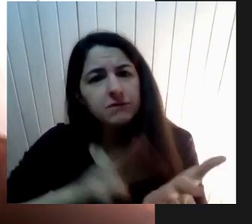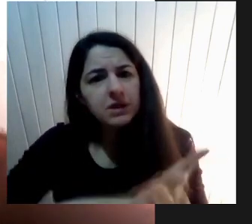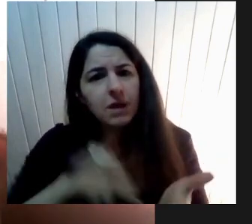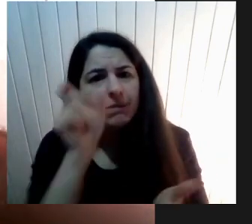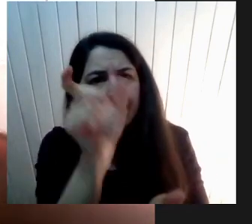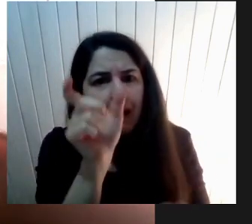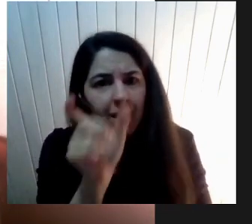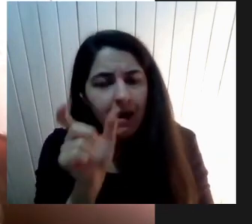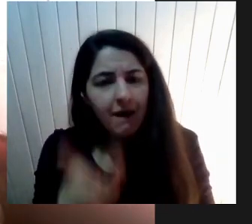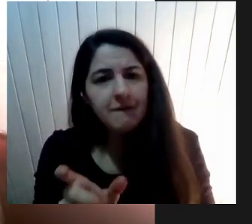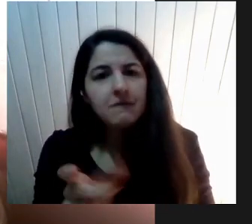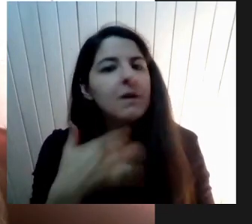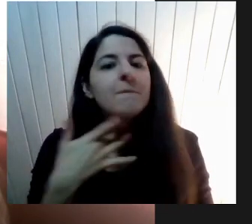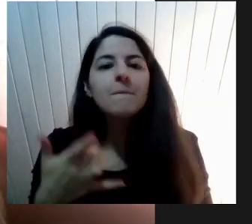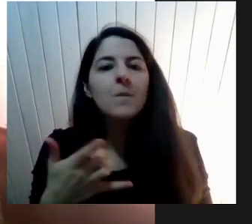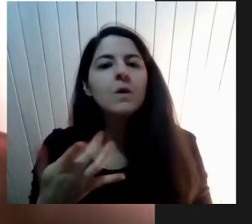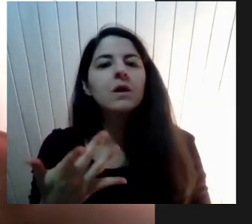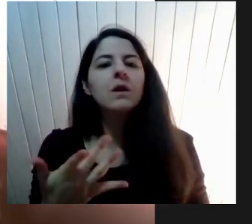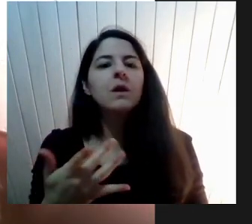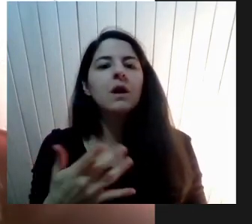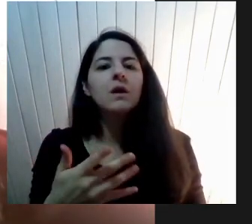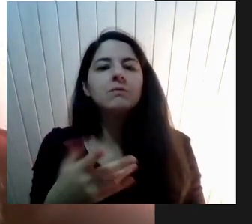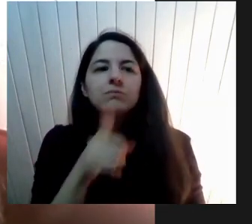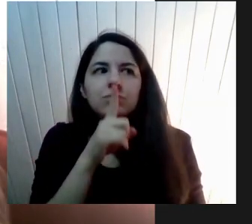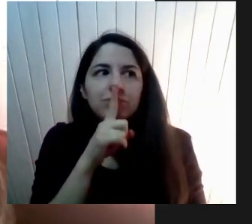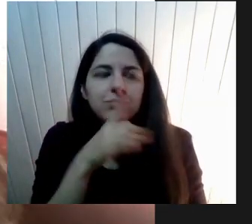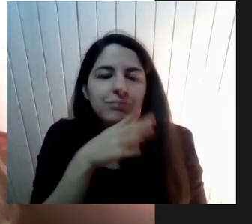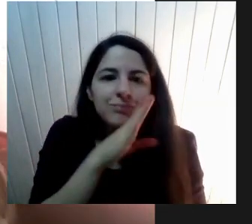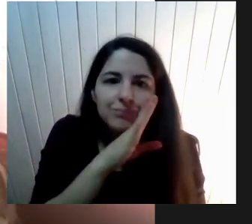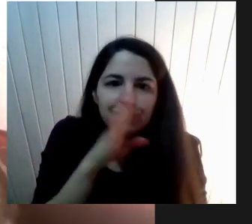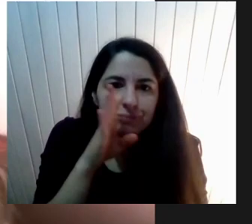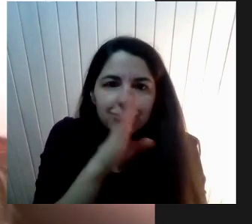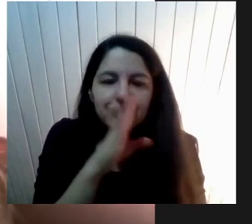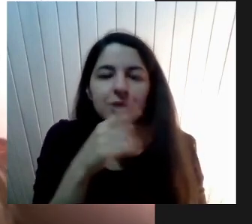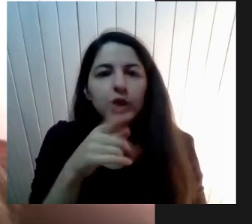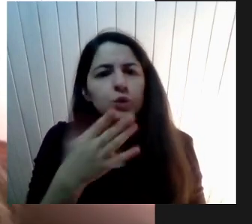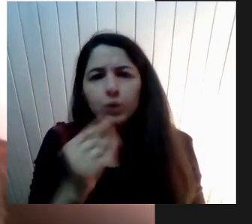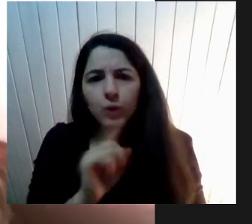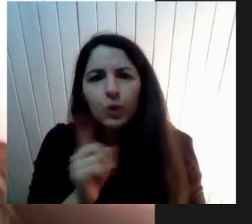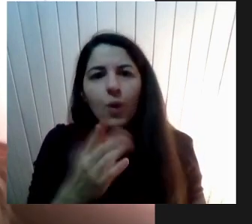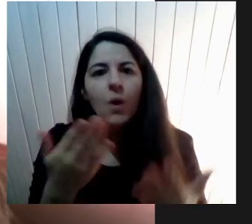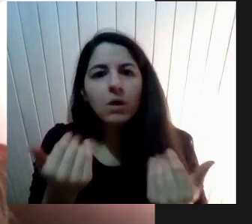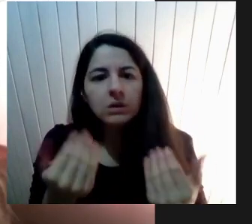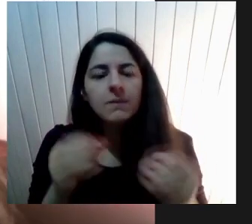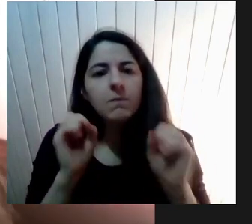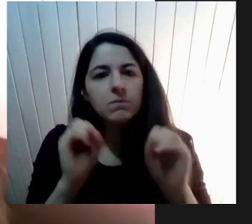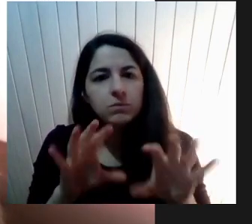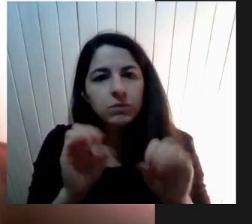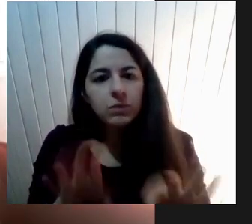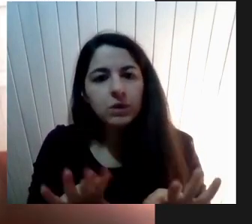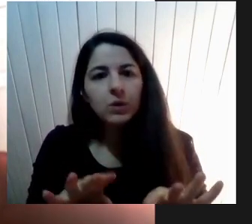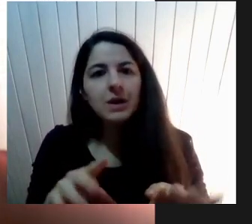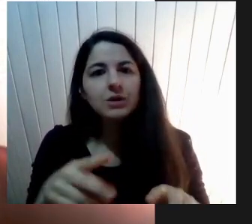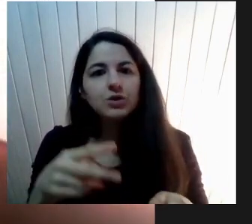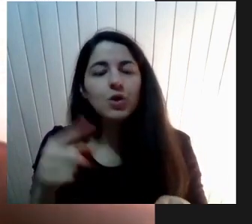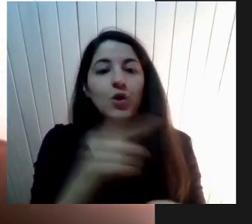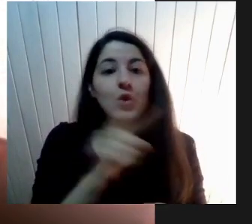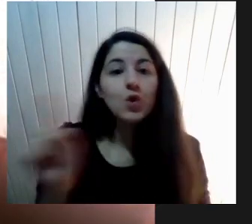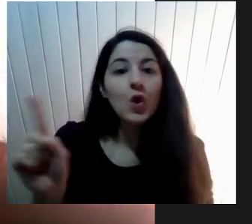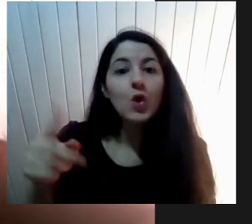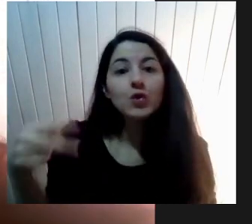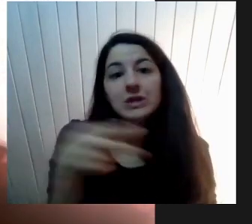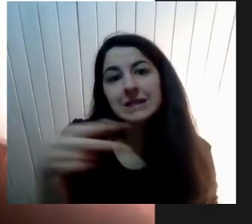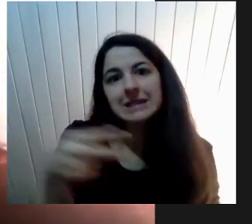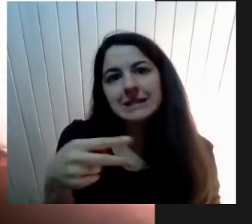justamente También el efecto Entonces cuando hablamos De educación No sexista Hablamos de quitar Los cuentos Celestes para los niños Los cuentos Rosados para las